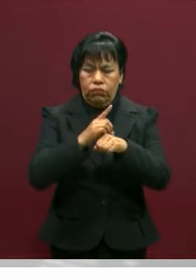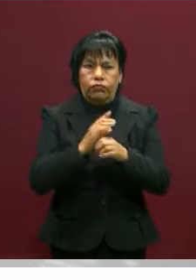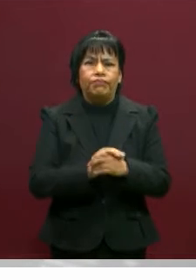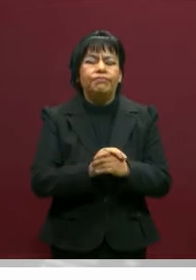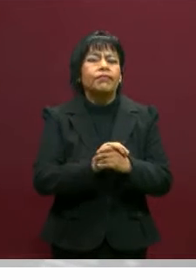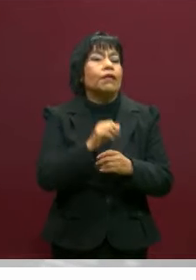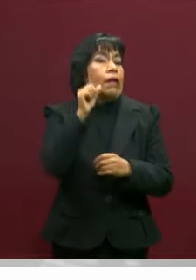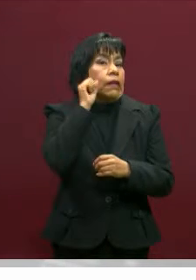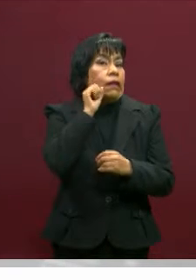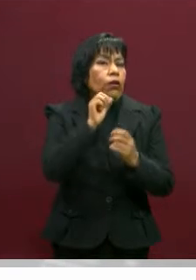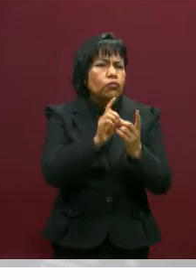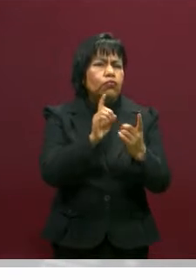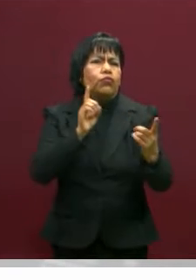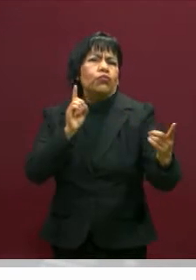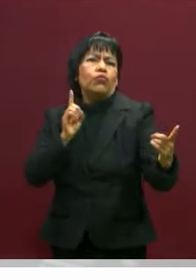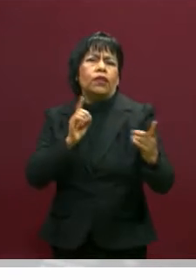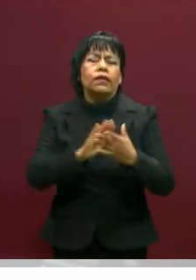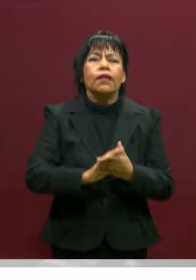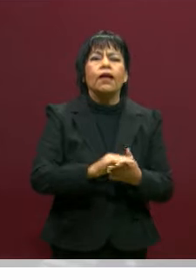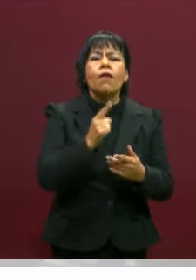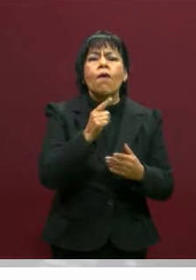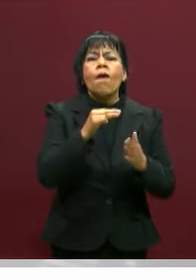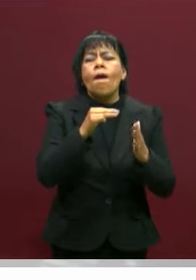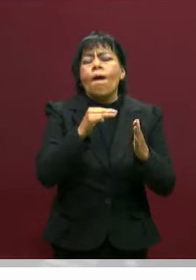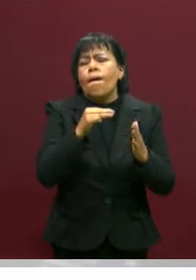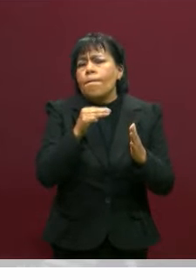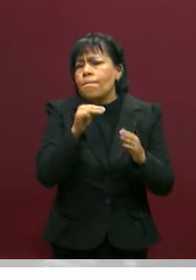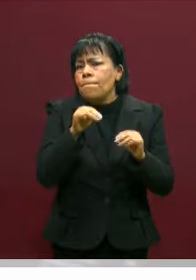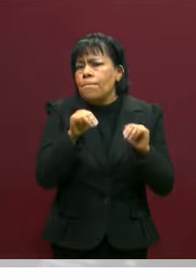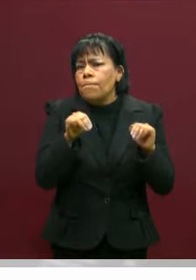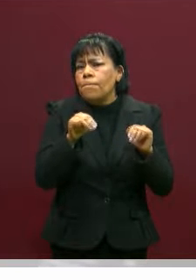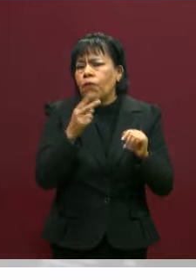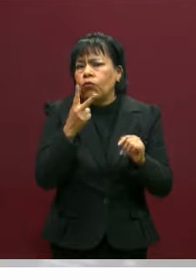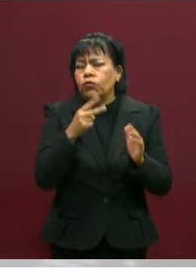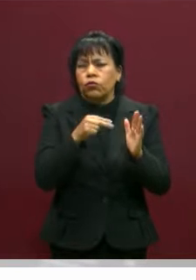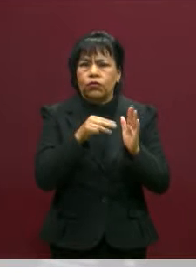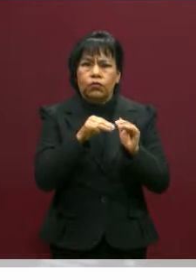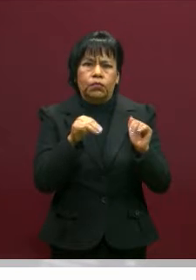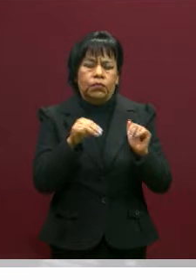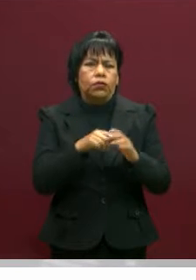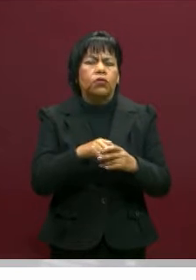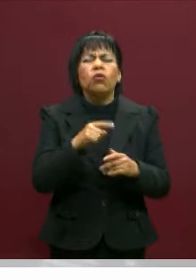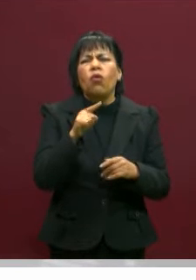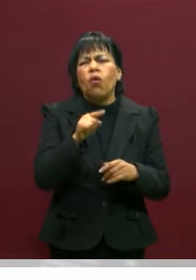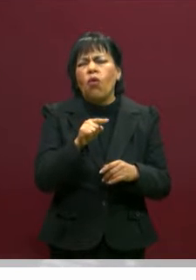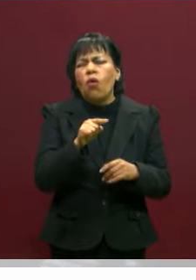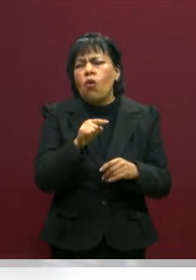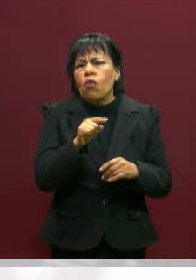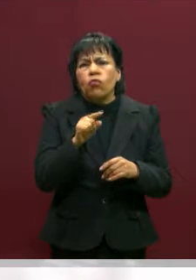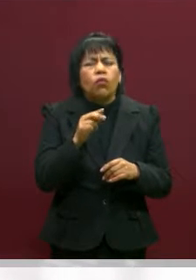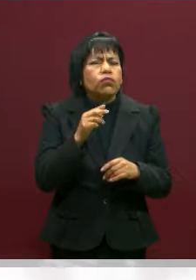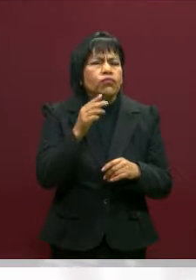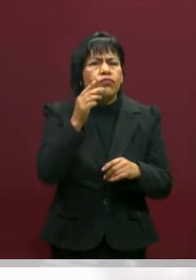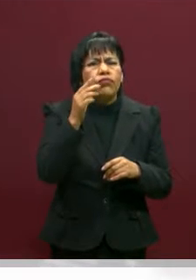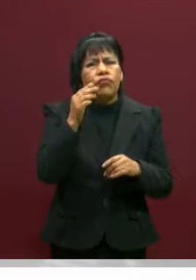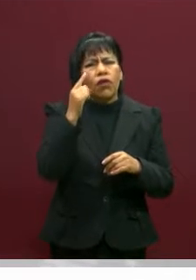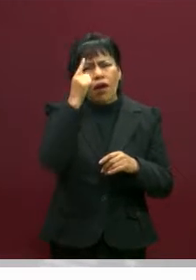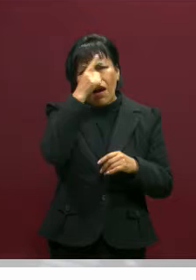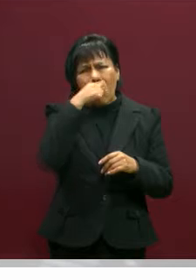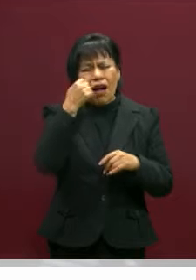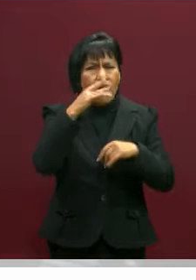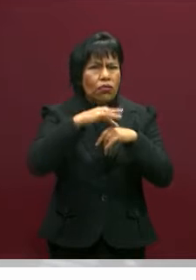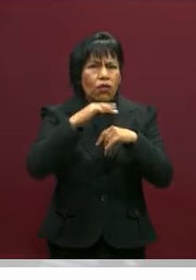mantener siempre una sana distancia, metro y medio, dos metros, no tocarnos la cara y la utilización adecuada del